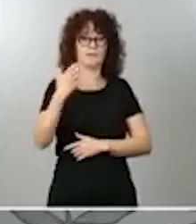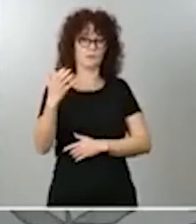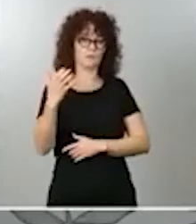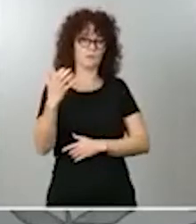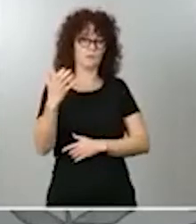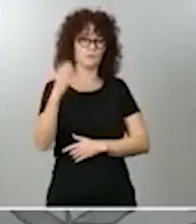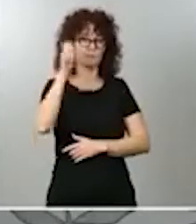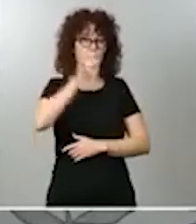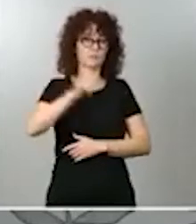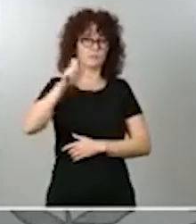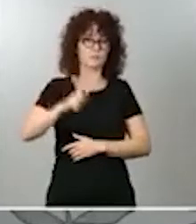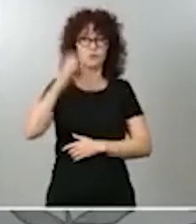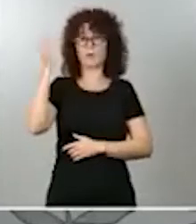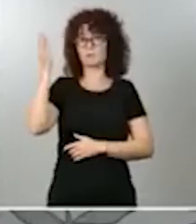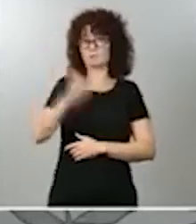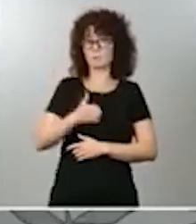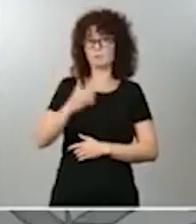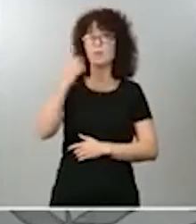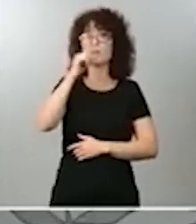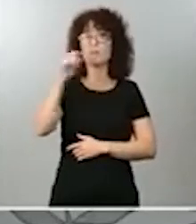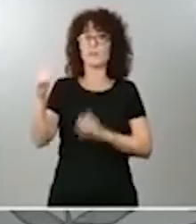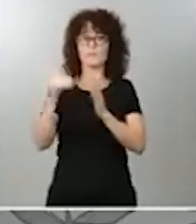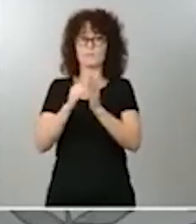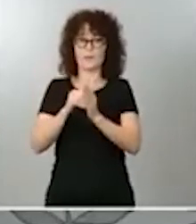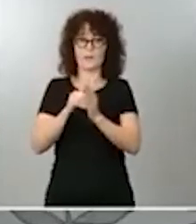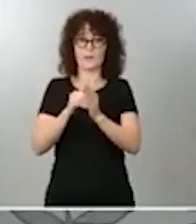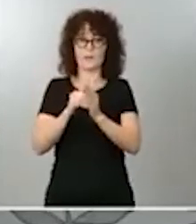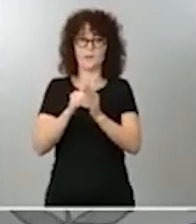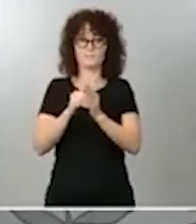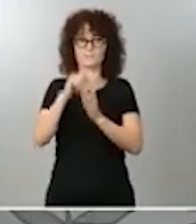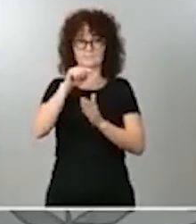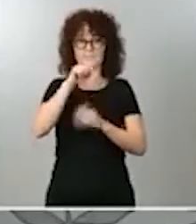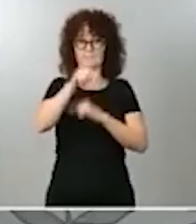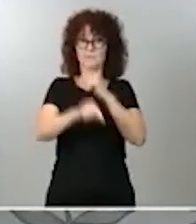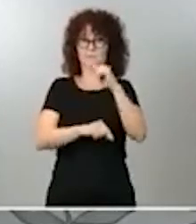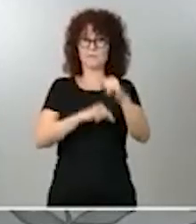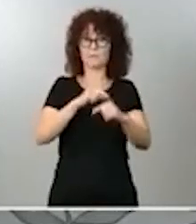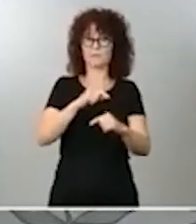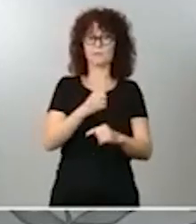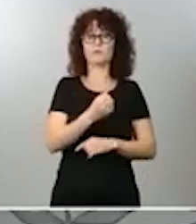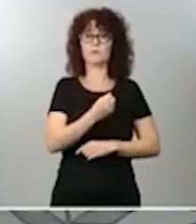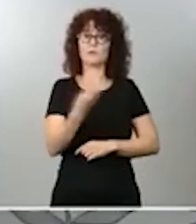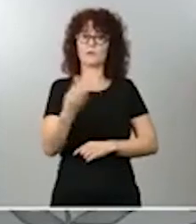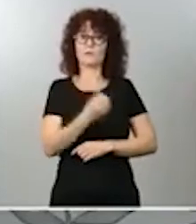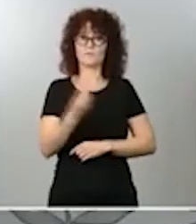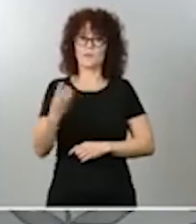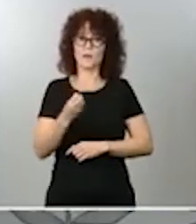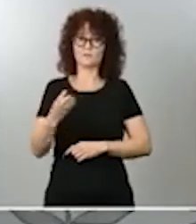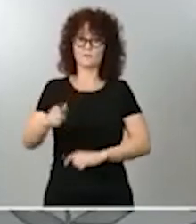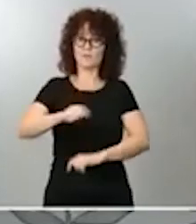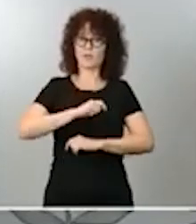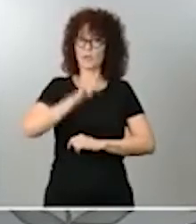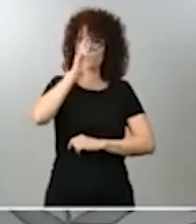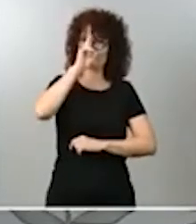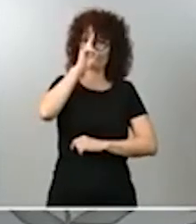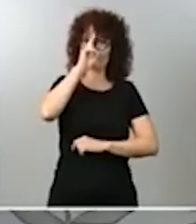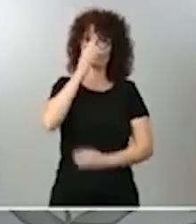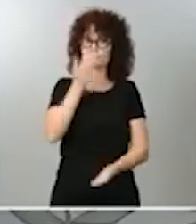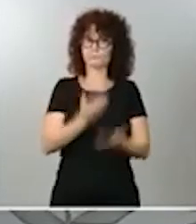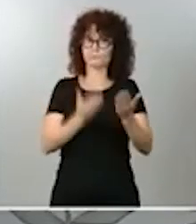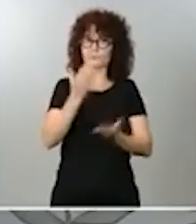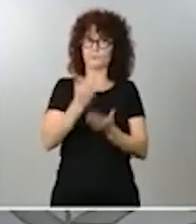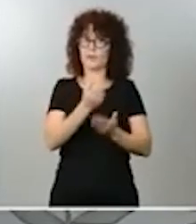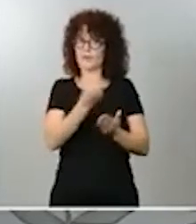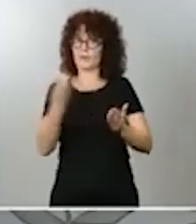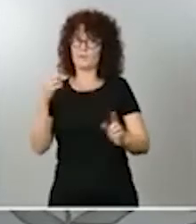100.000 infectados y que, por tanto, son una cifra realmente preocupante respecto a la cifra de referencia que da la